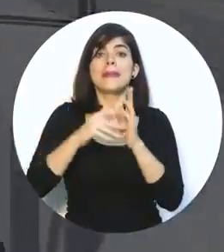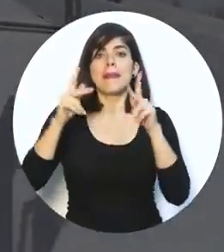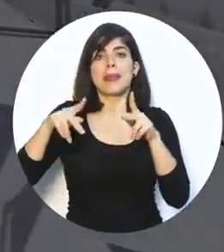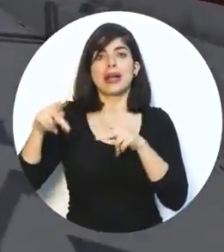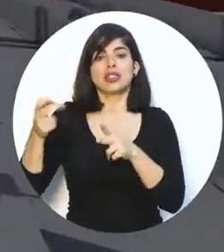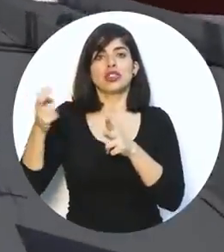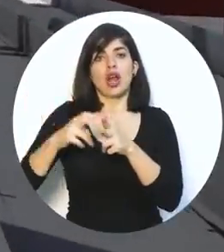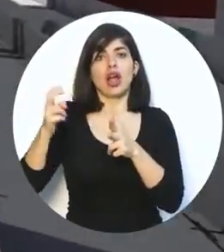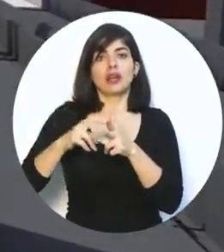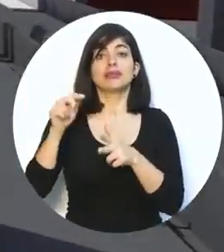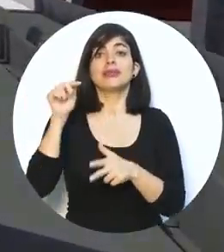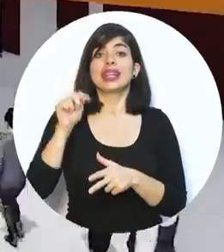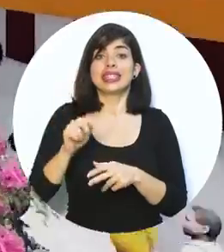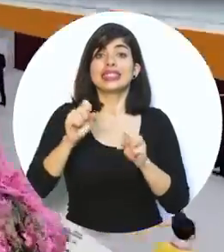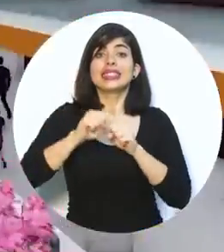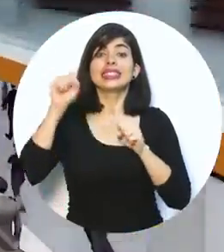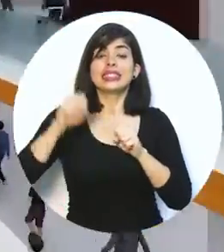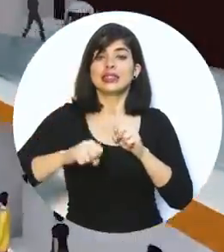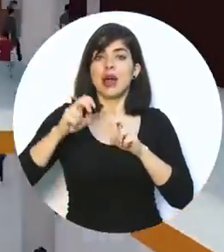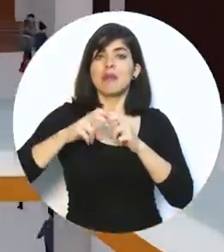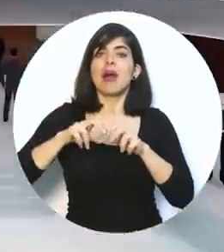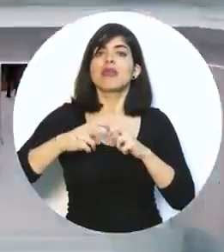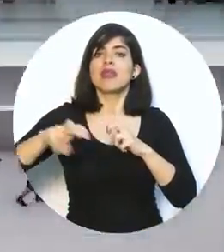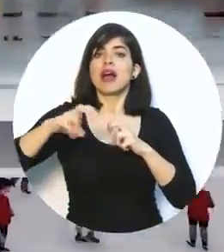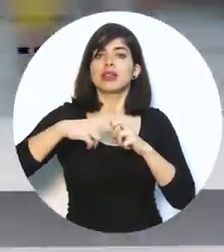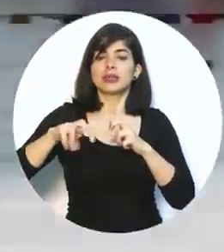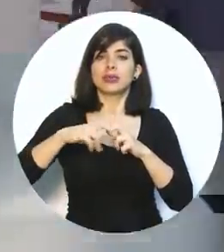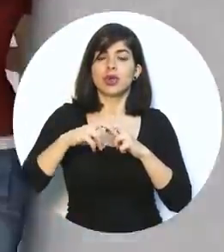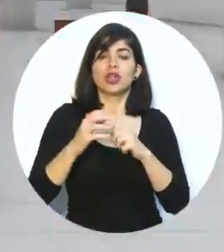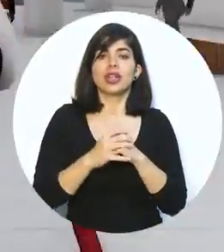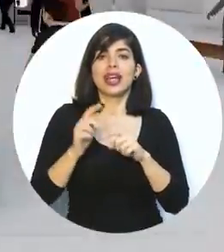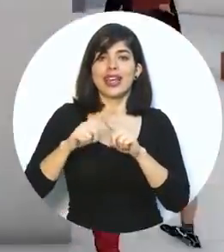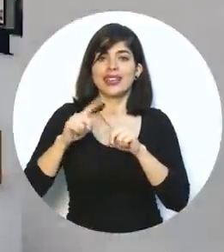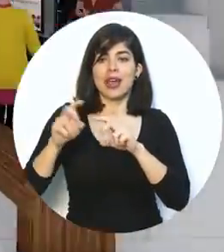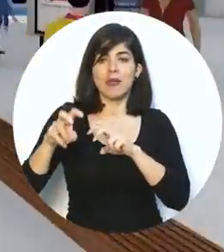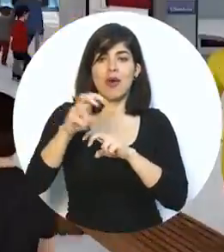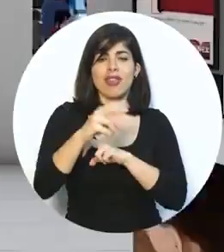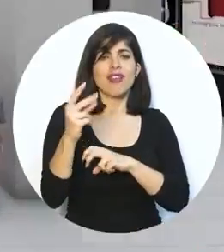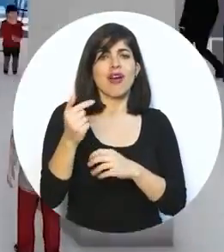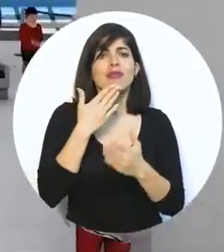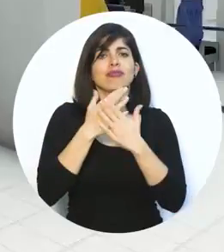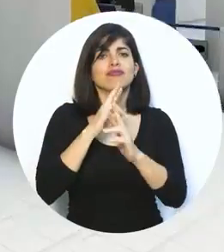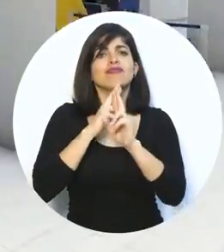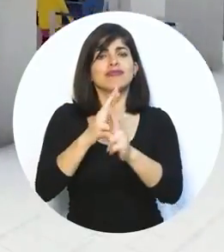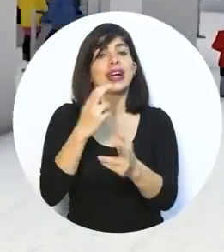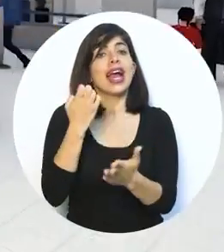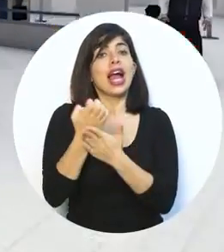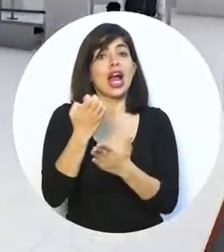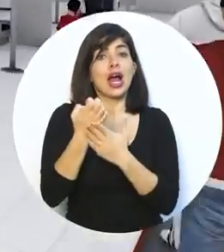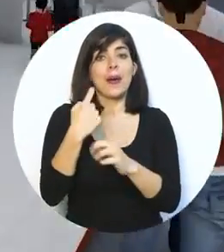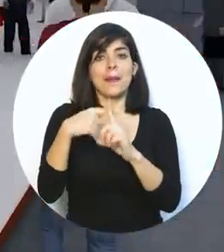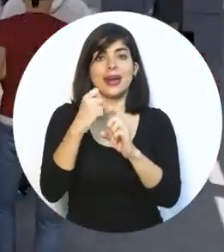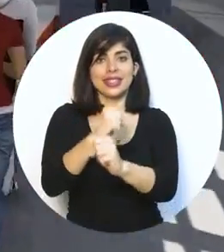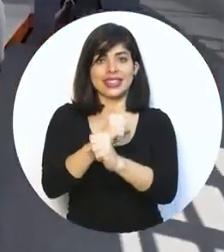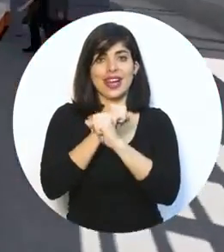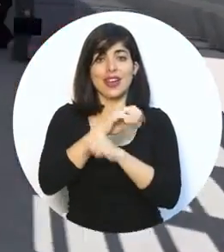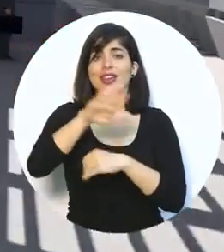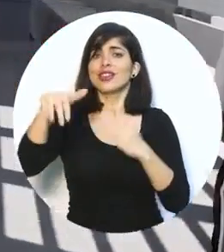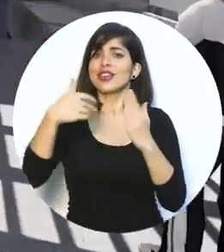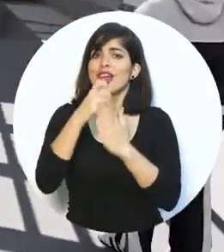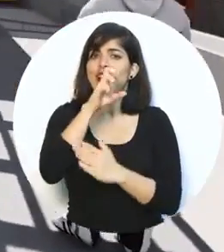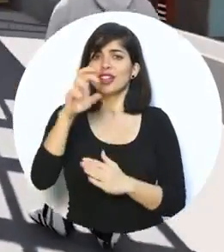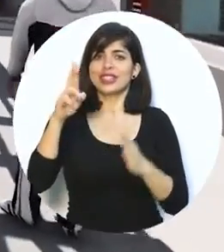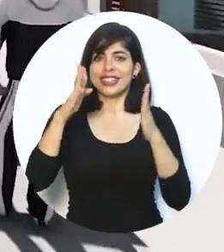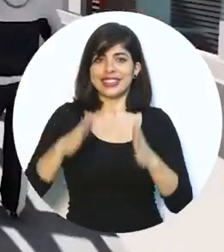mil personas. Este es el sistema de transporte intermodal, rápido, eficiente, económico y